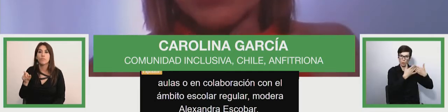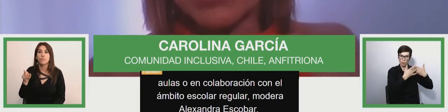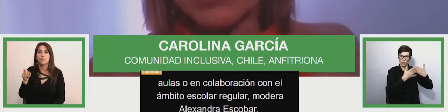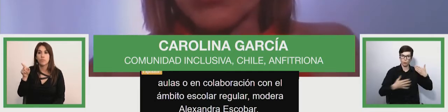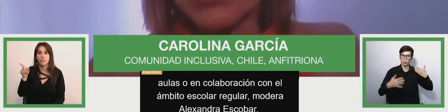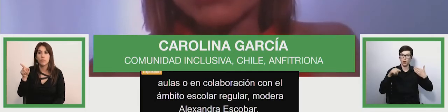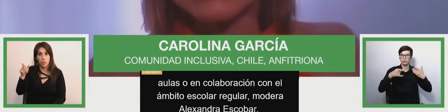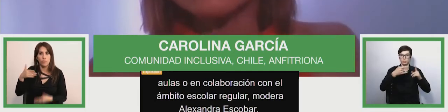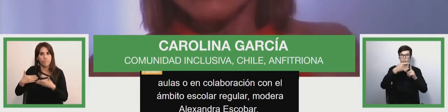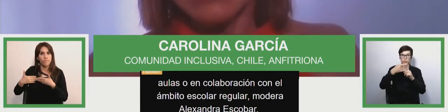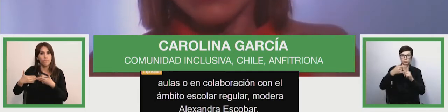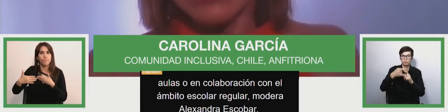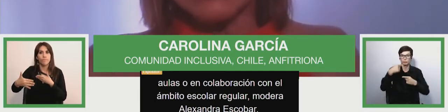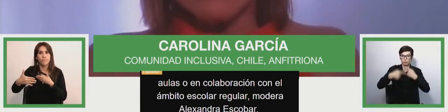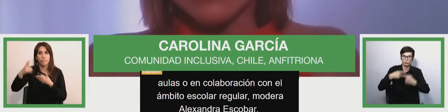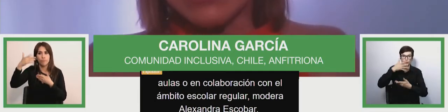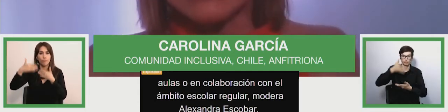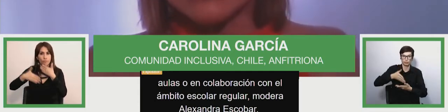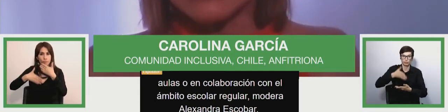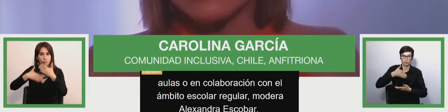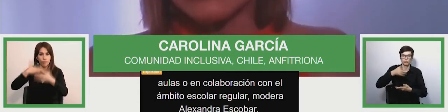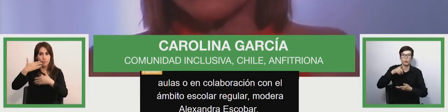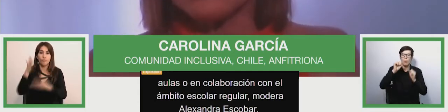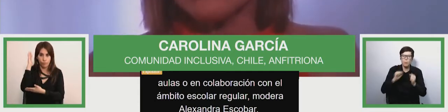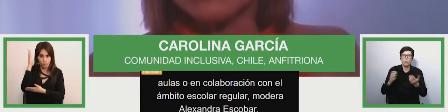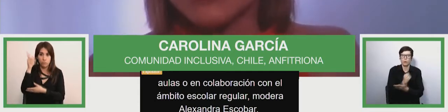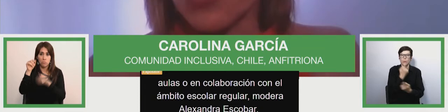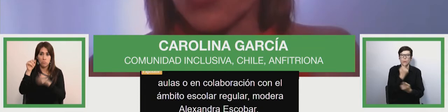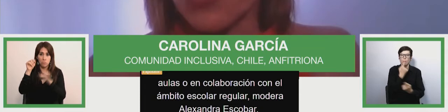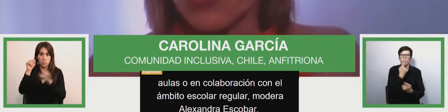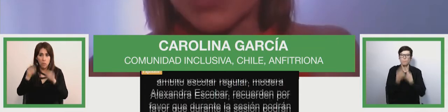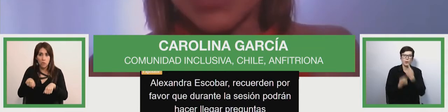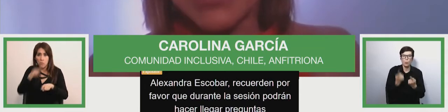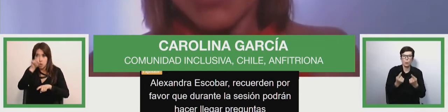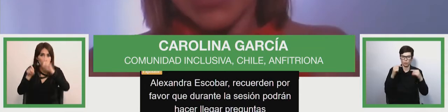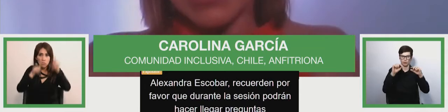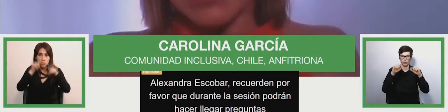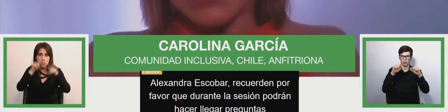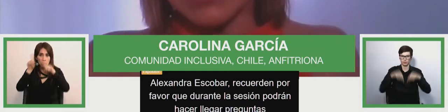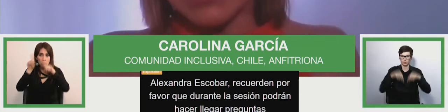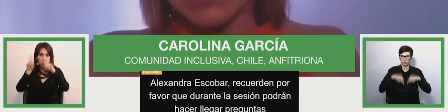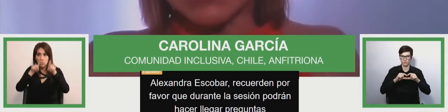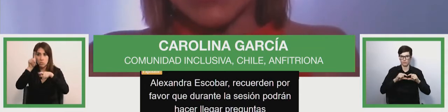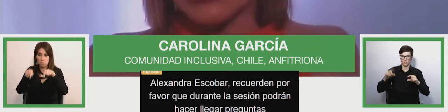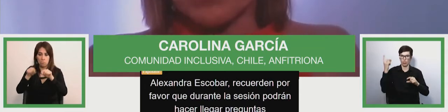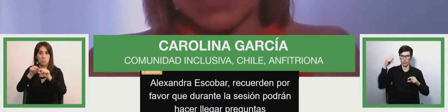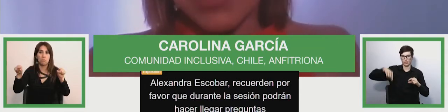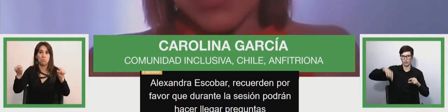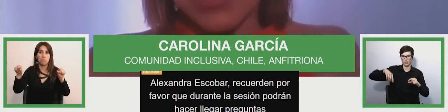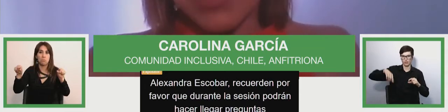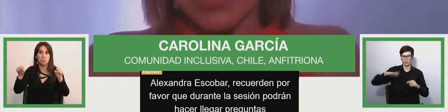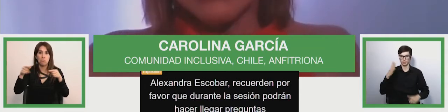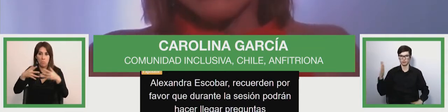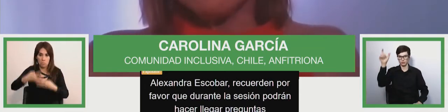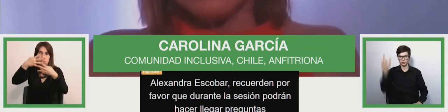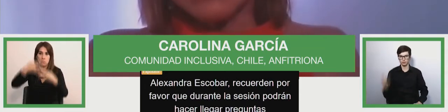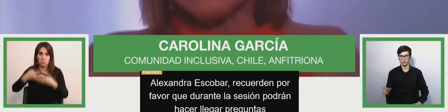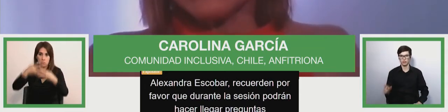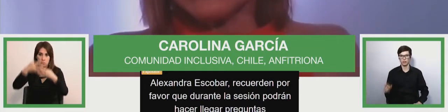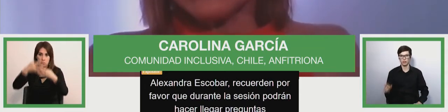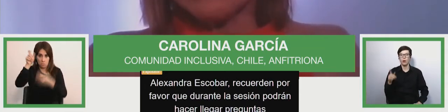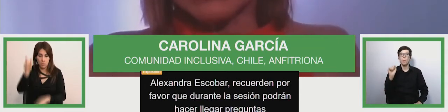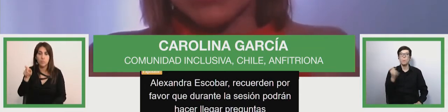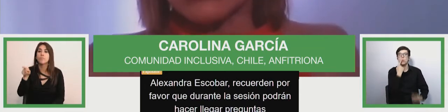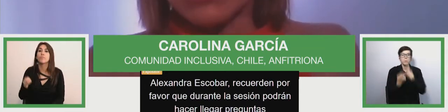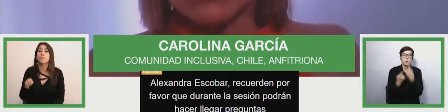llegar preguntas a través de la sección Preguntas que se encuentran a la derecha de su pantalla y